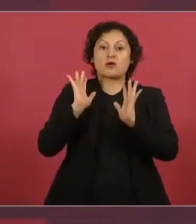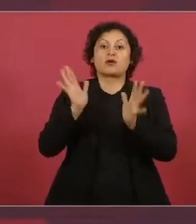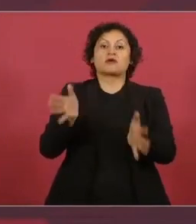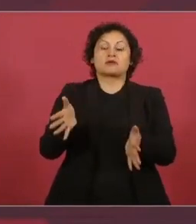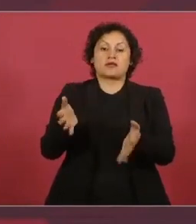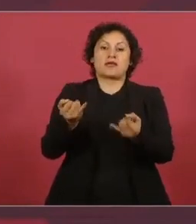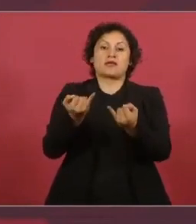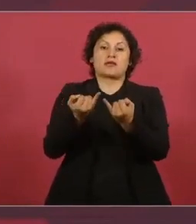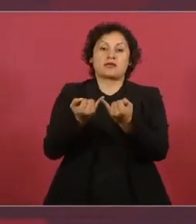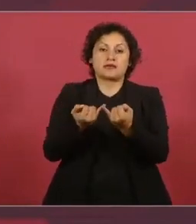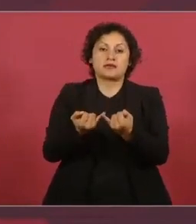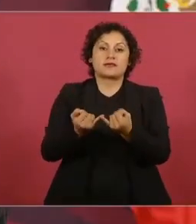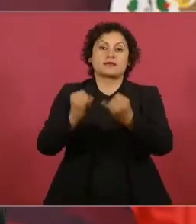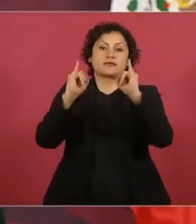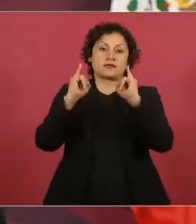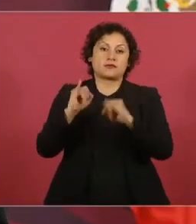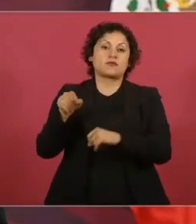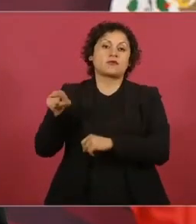Plancha Mérida